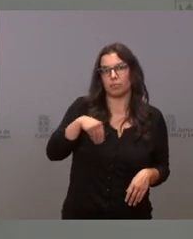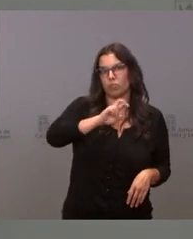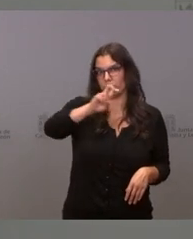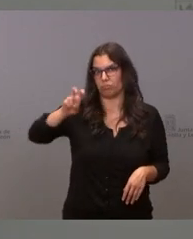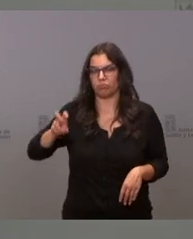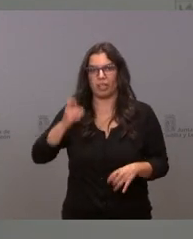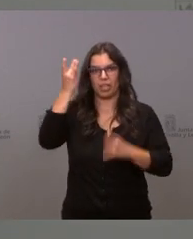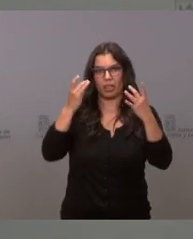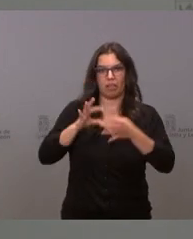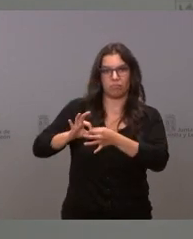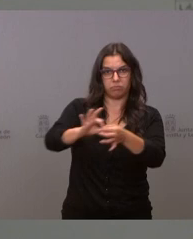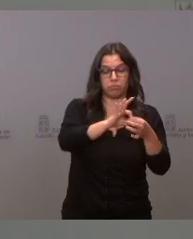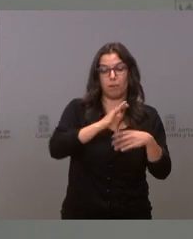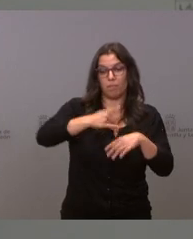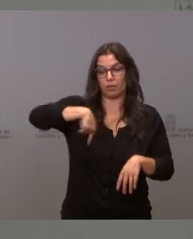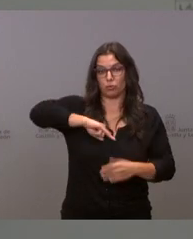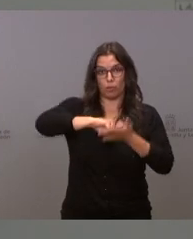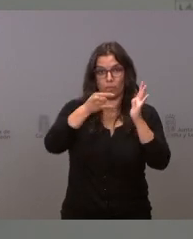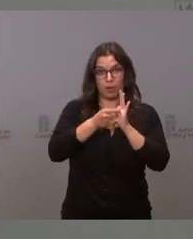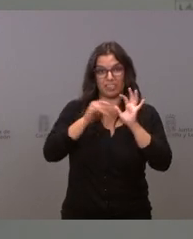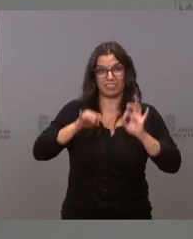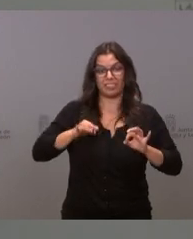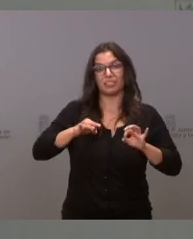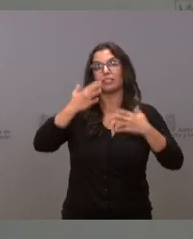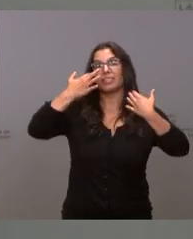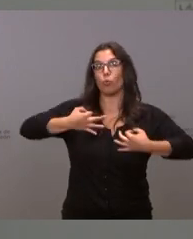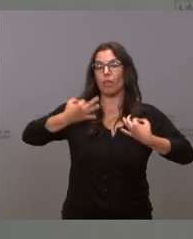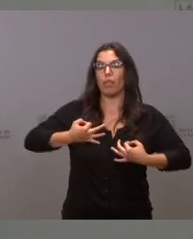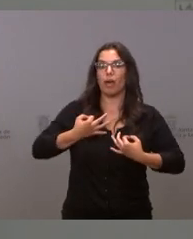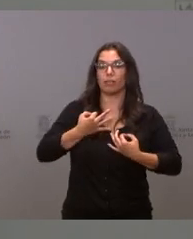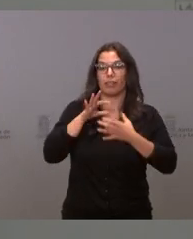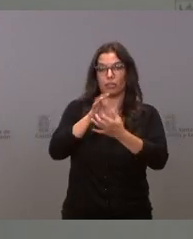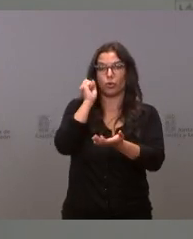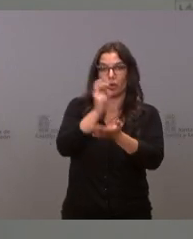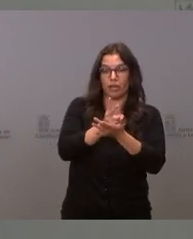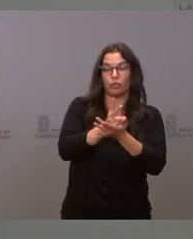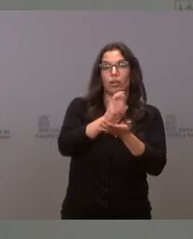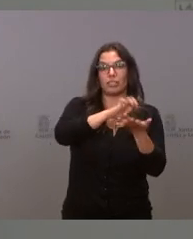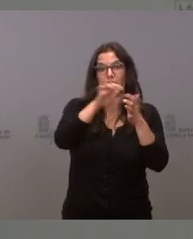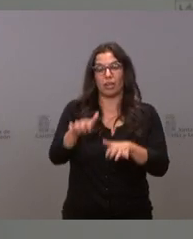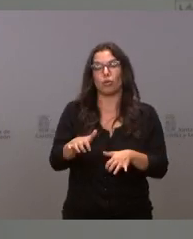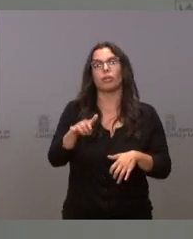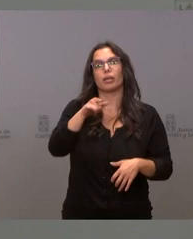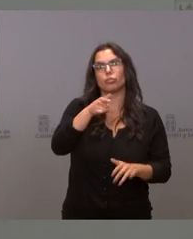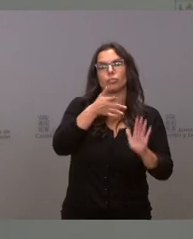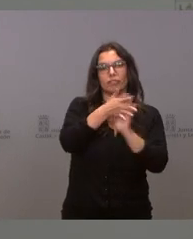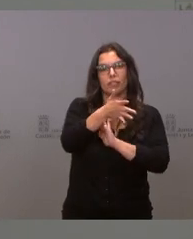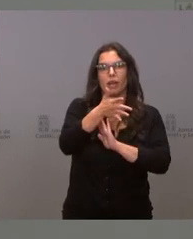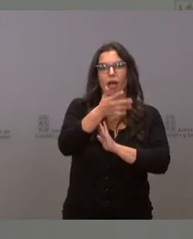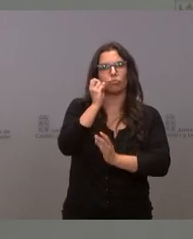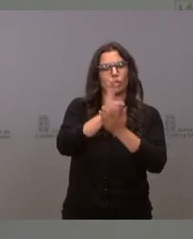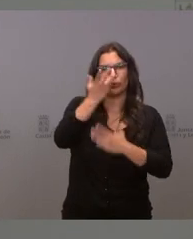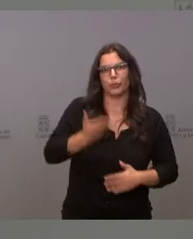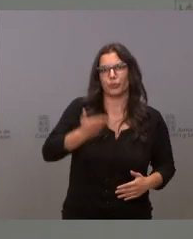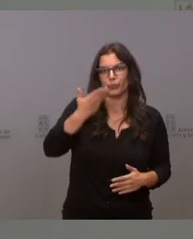tipo de iniciativas. Para nosotros el plan de ciberseguridad, el reto Castilla y León cibersegura, es uno de nuestros retos